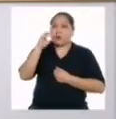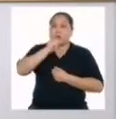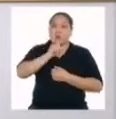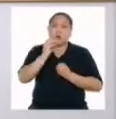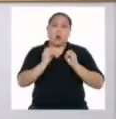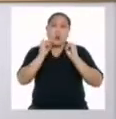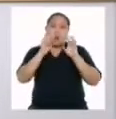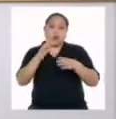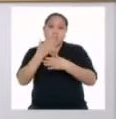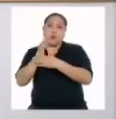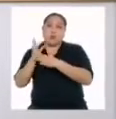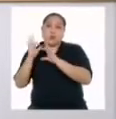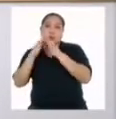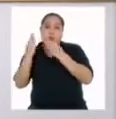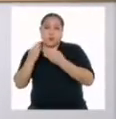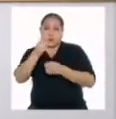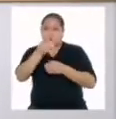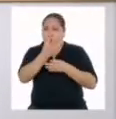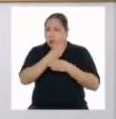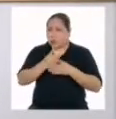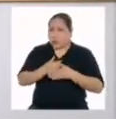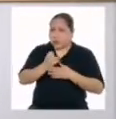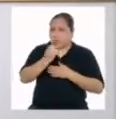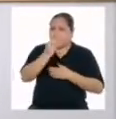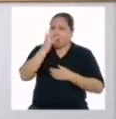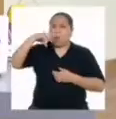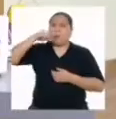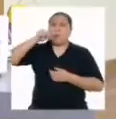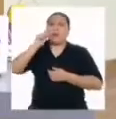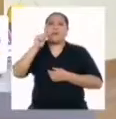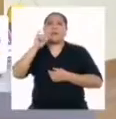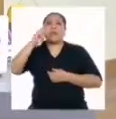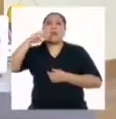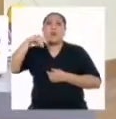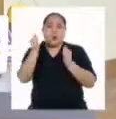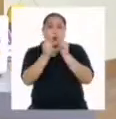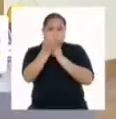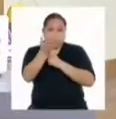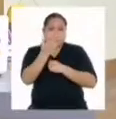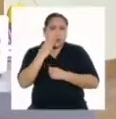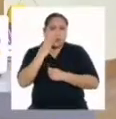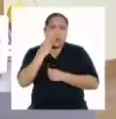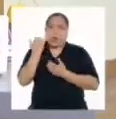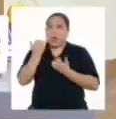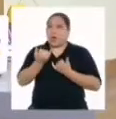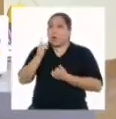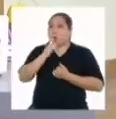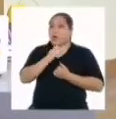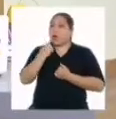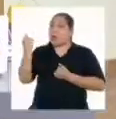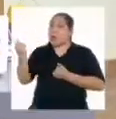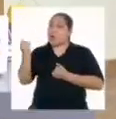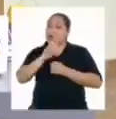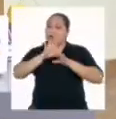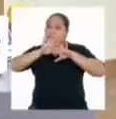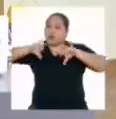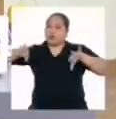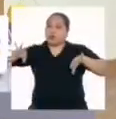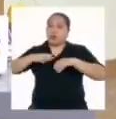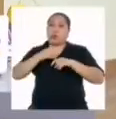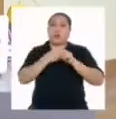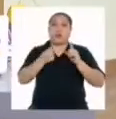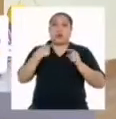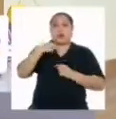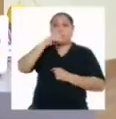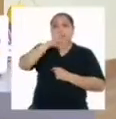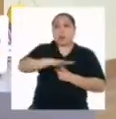una posibilidad, ¿compartes algún pasatiempos con tu mamá? Ahora no, cada una tiene sus actividades,